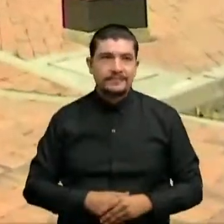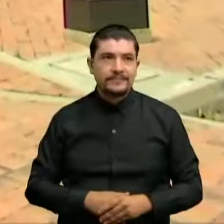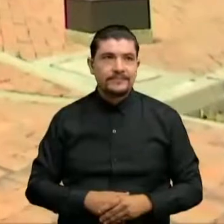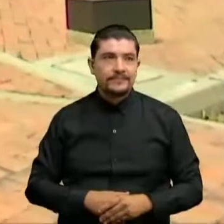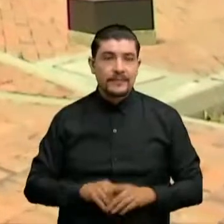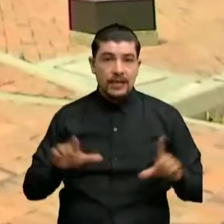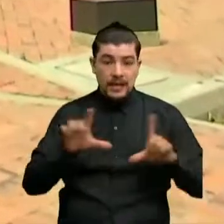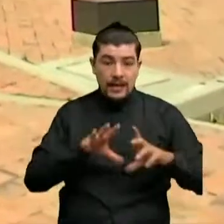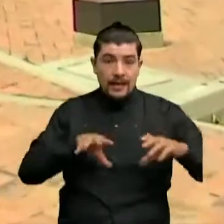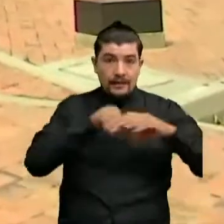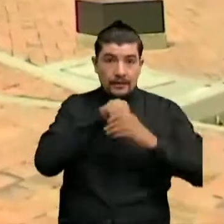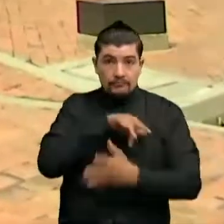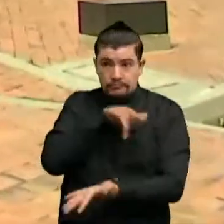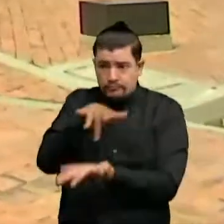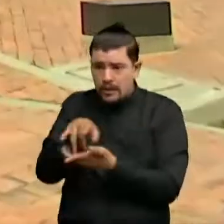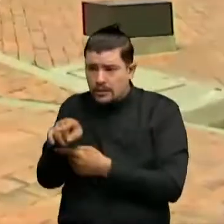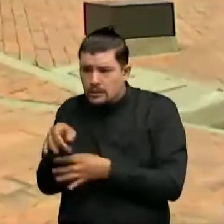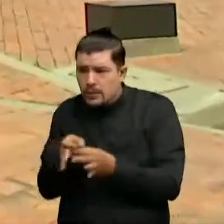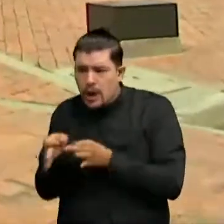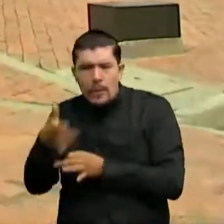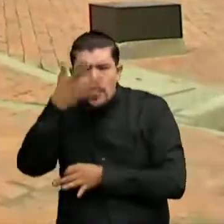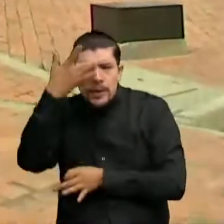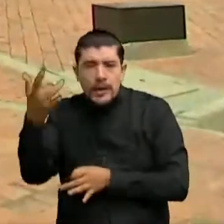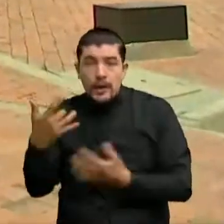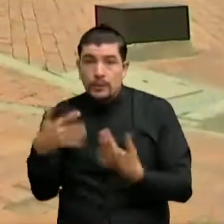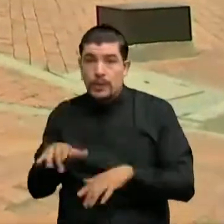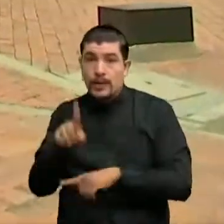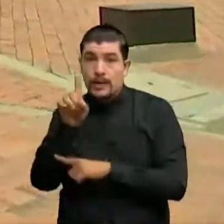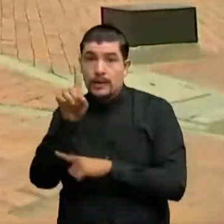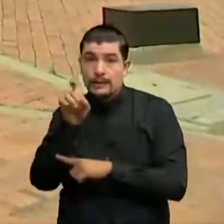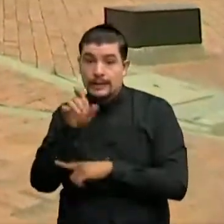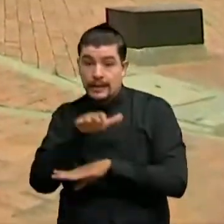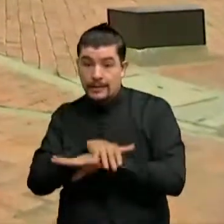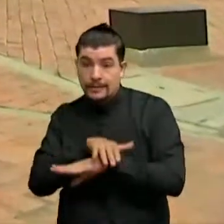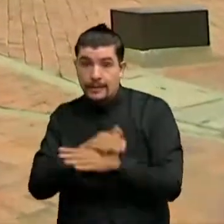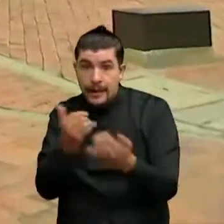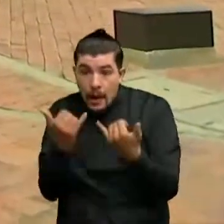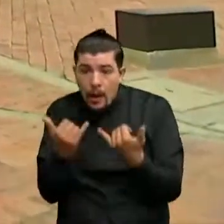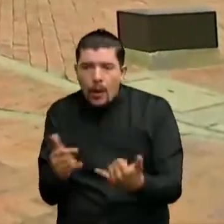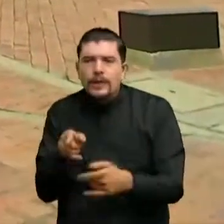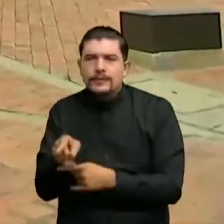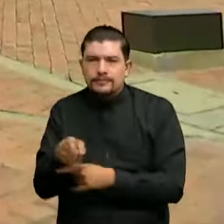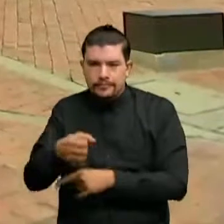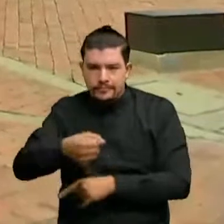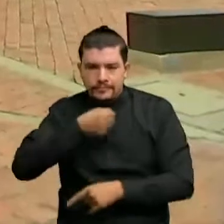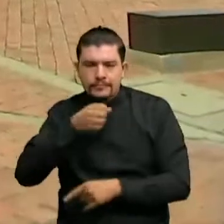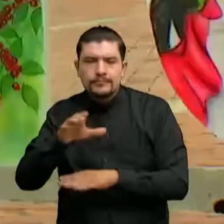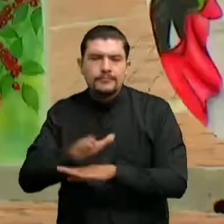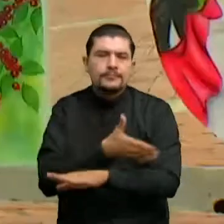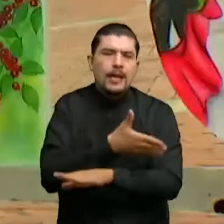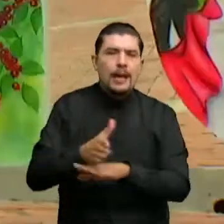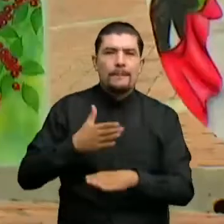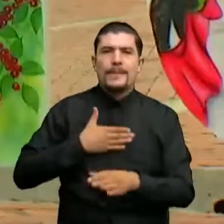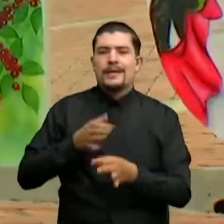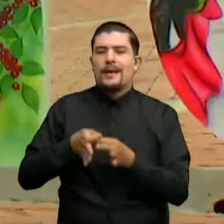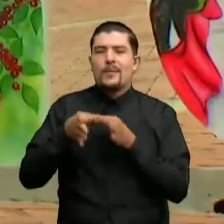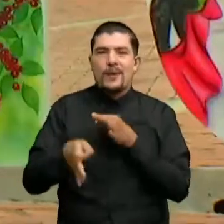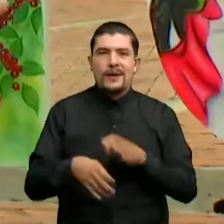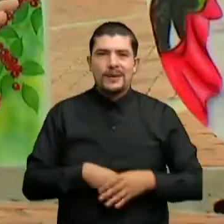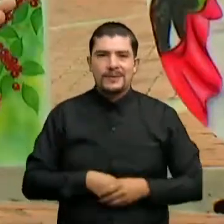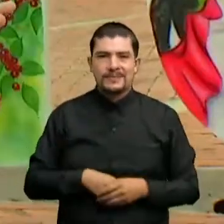llegado también Al municipio de Iramalote Porque hoy a partir de las 6 de la tarde Habrá serenata a mi pueblo Así que con esta